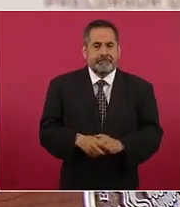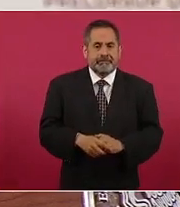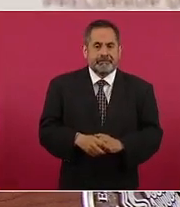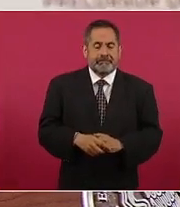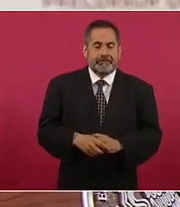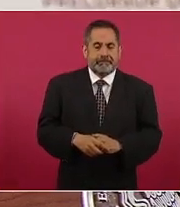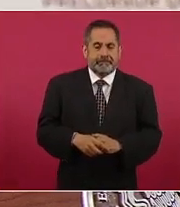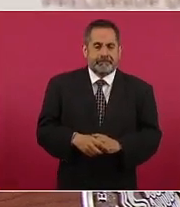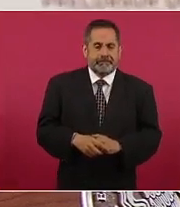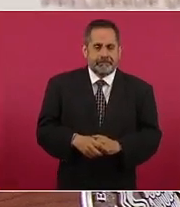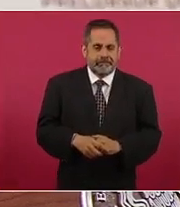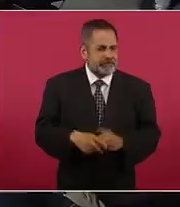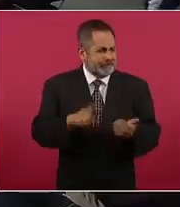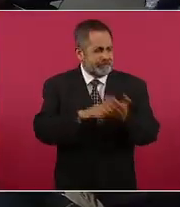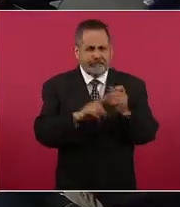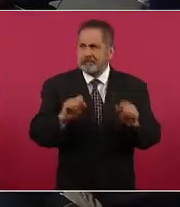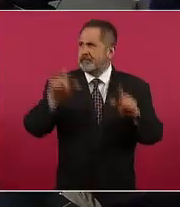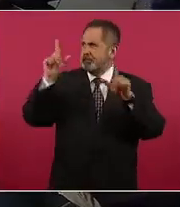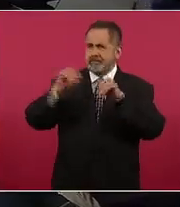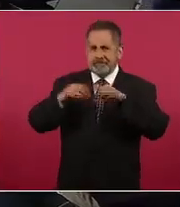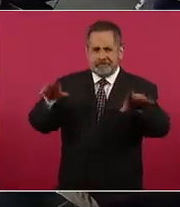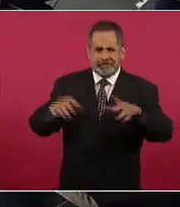¿no tienes ahí la imagen?